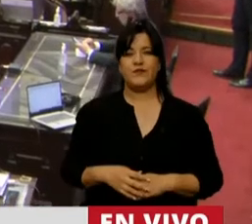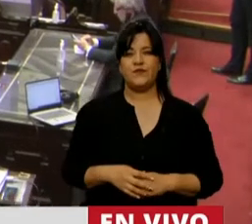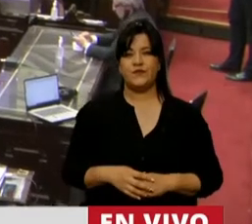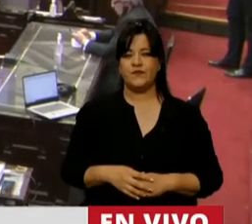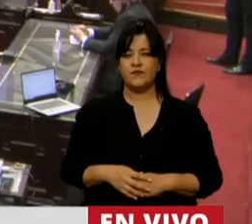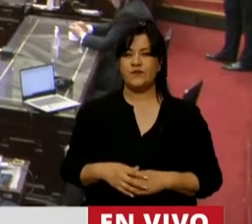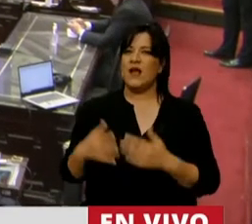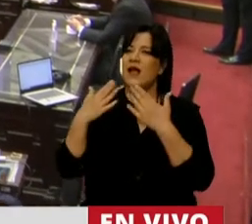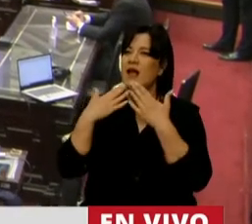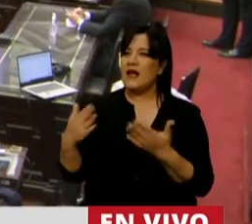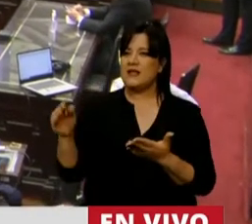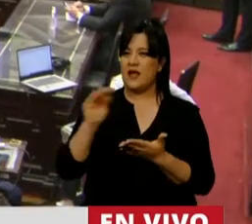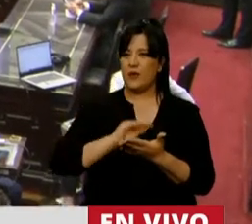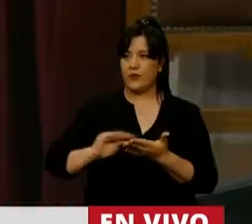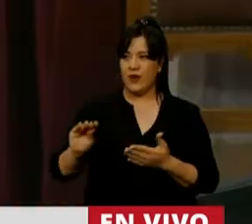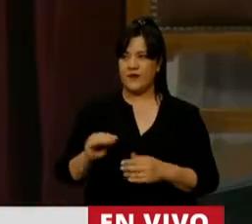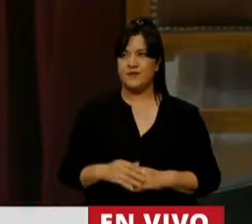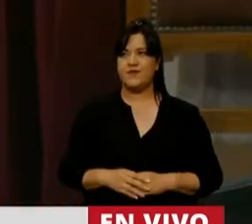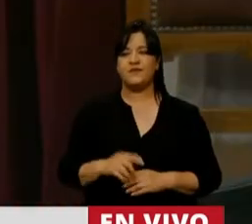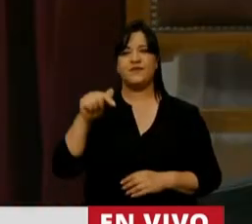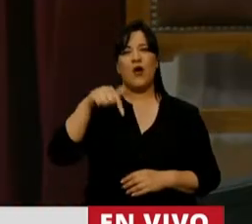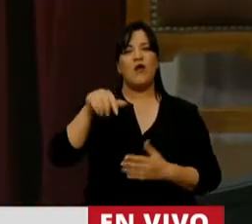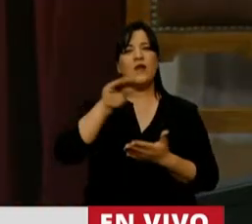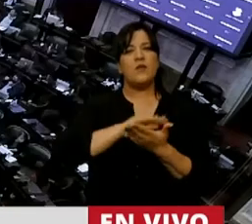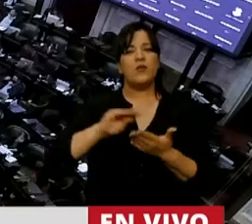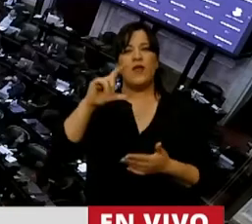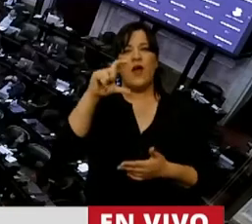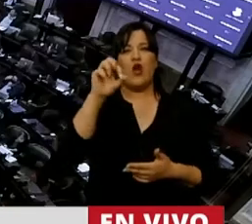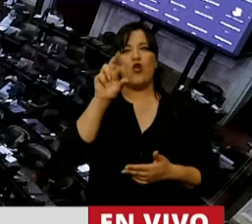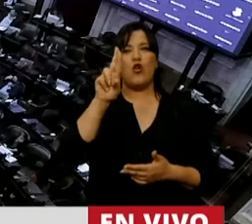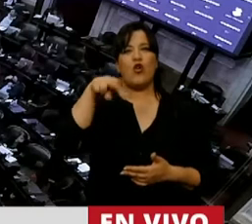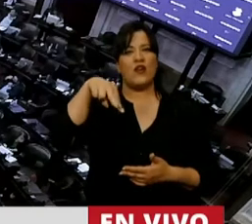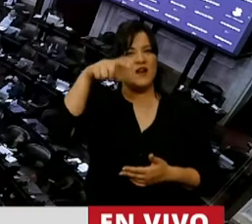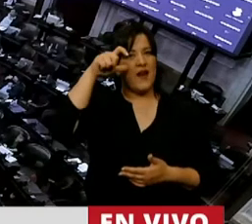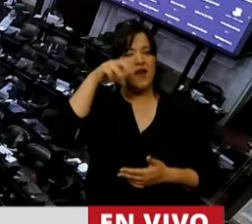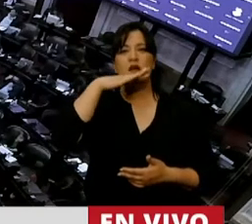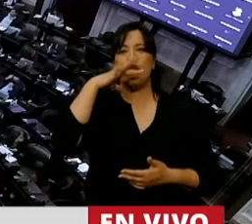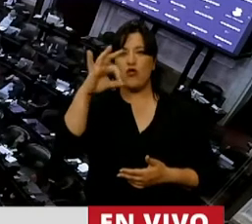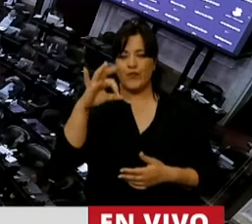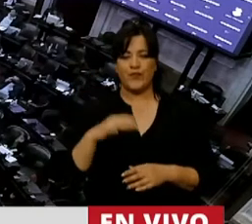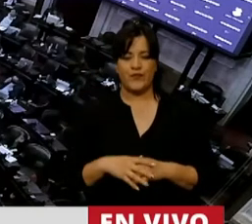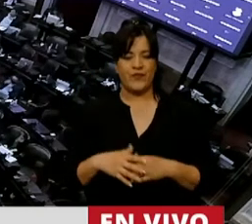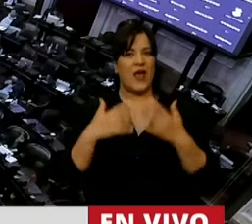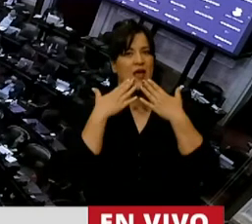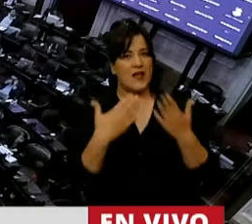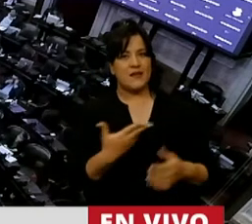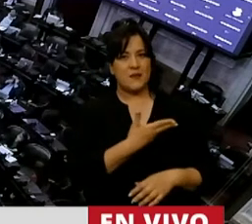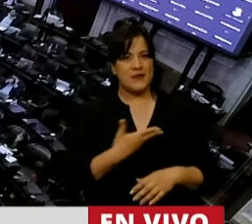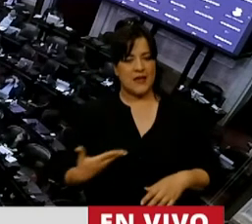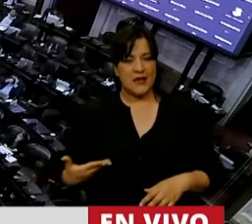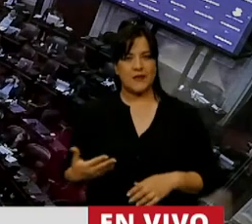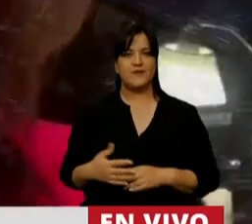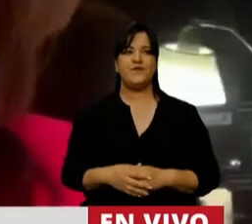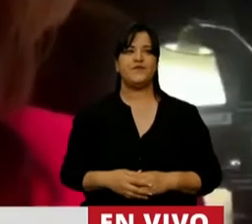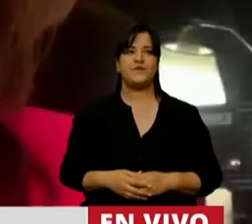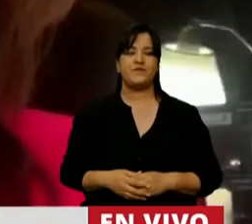Gracias diputado. En el uso de la palabra la diputada Cornejo. Gracias señor presidente. Bueno,